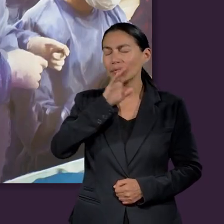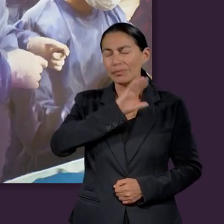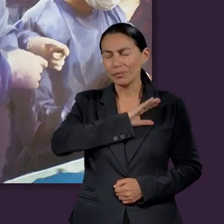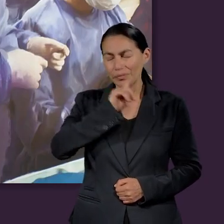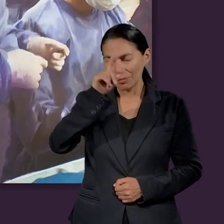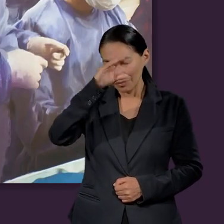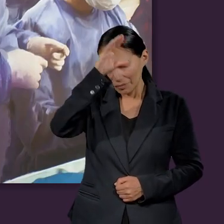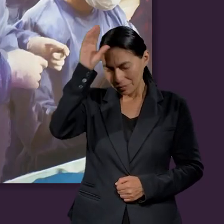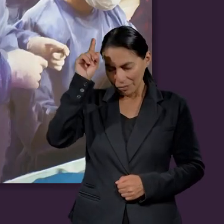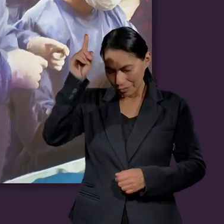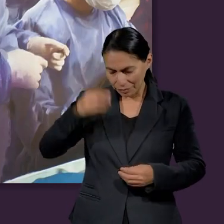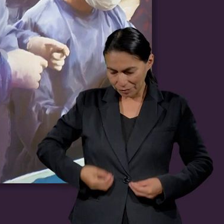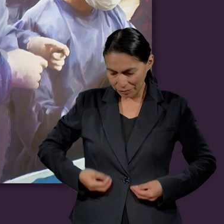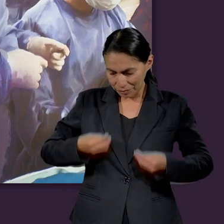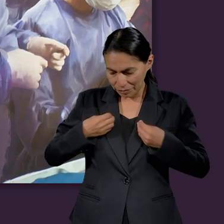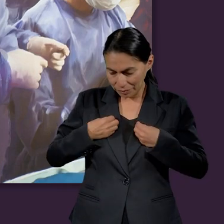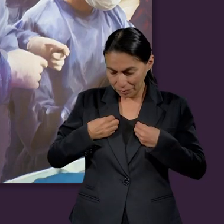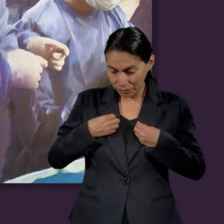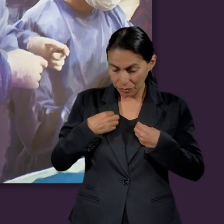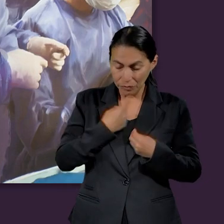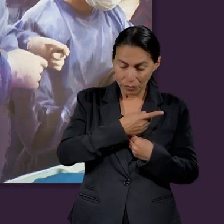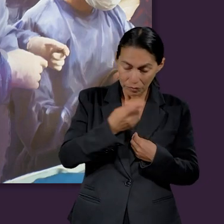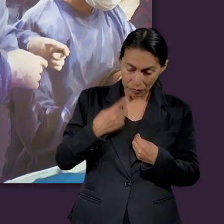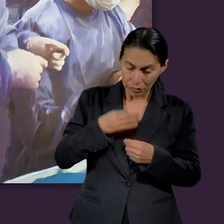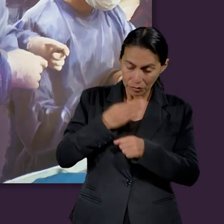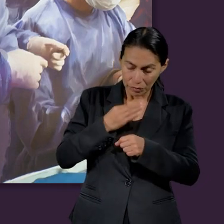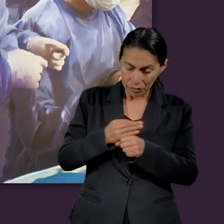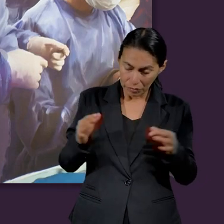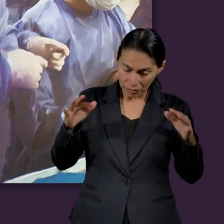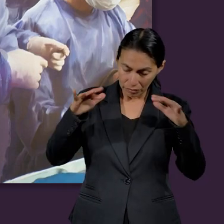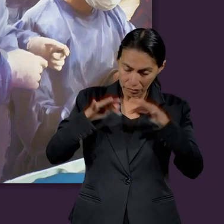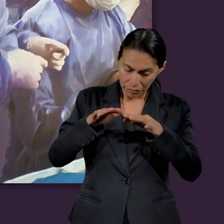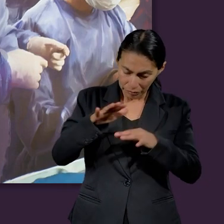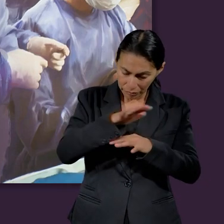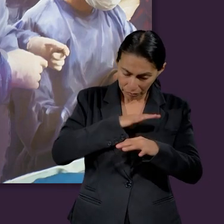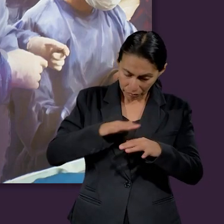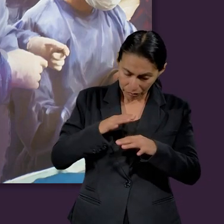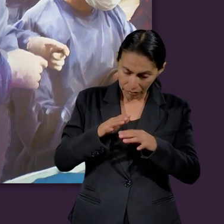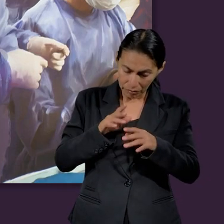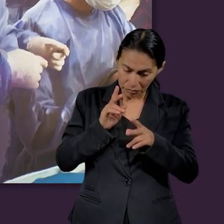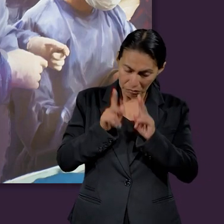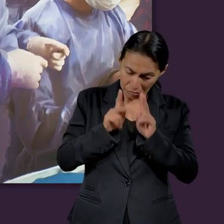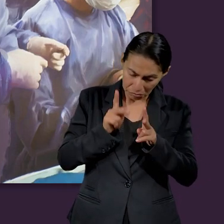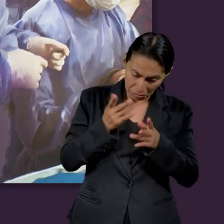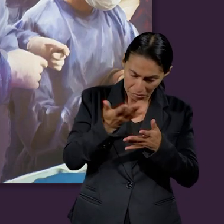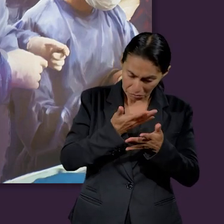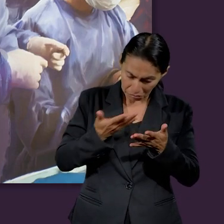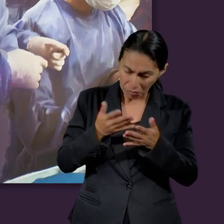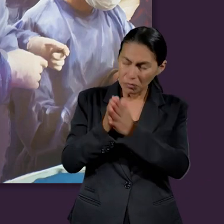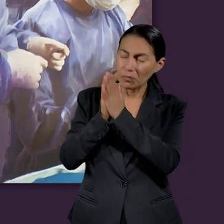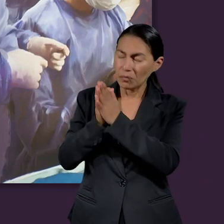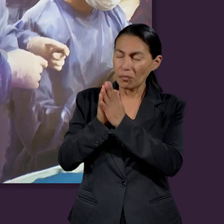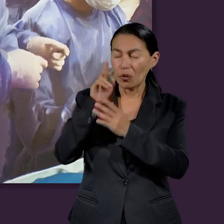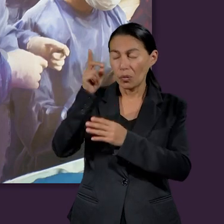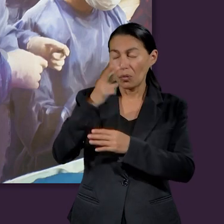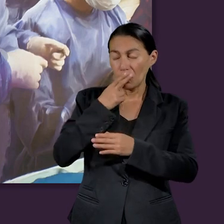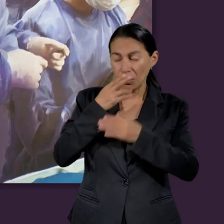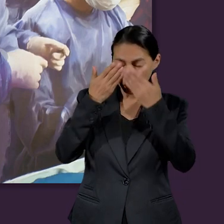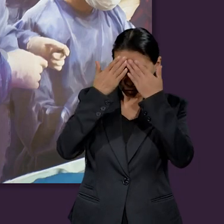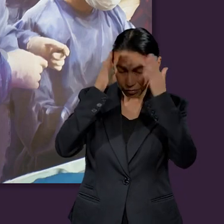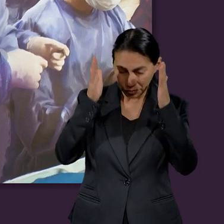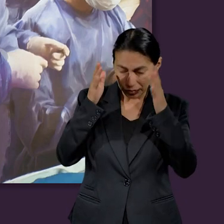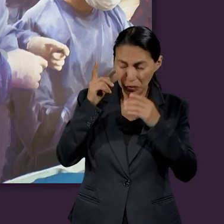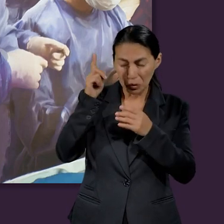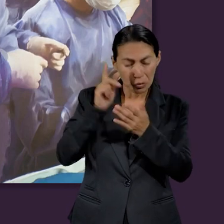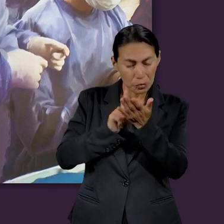Querido Padre que estés en el cielo, gracias porque nos permite reunirnos aquí. Y utilízanos, Señor, para que todo lo que digamos sea conforme a tu